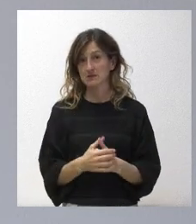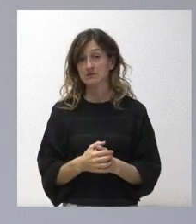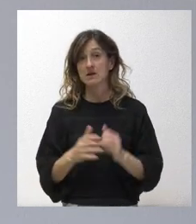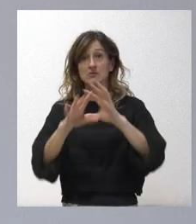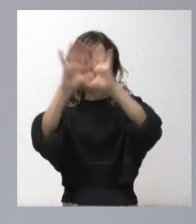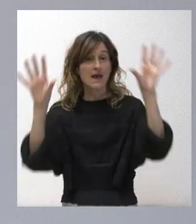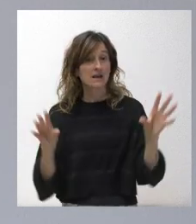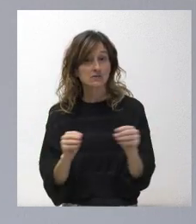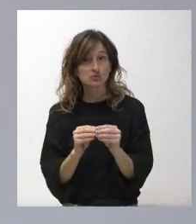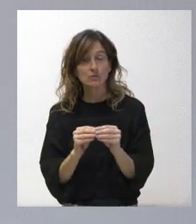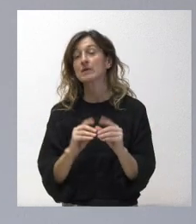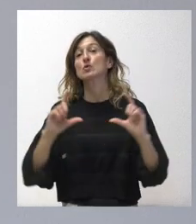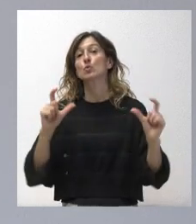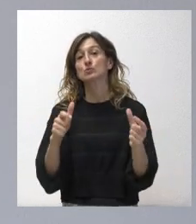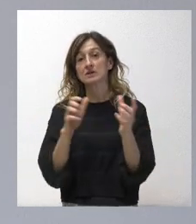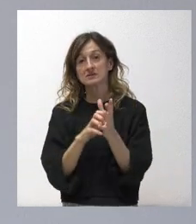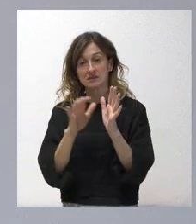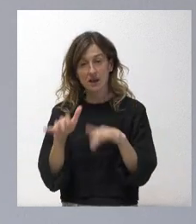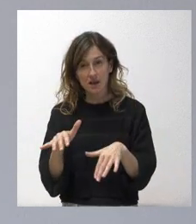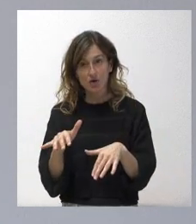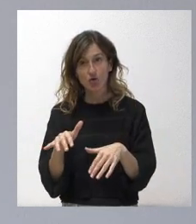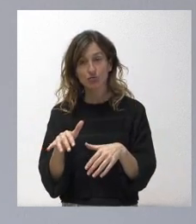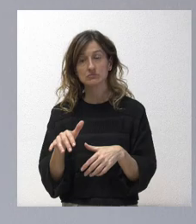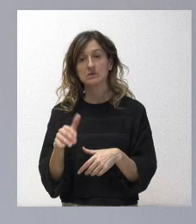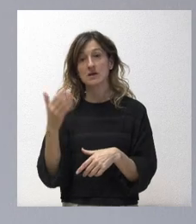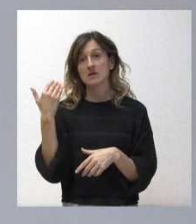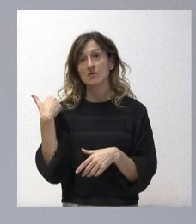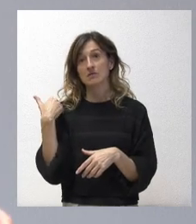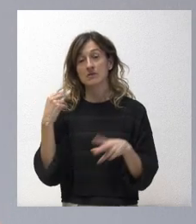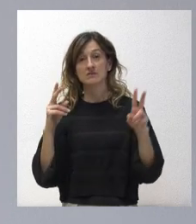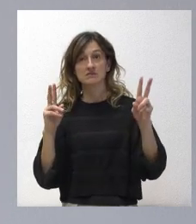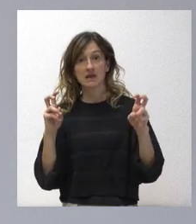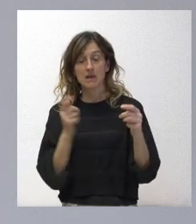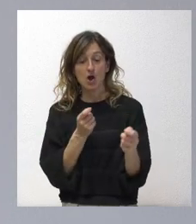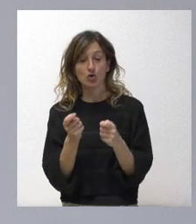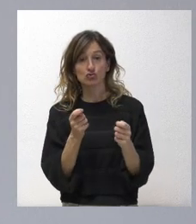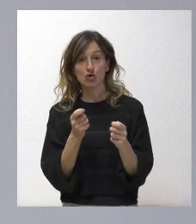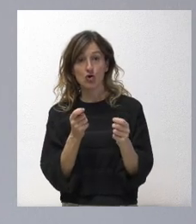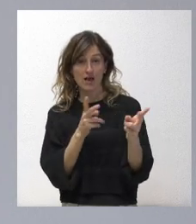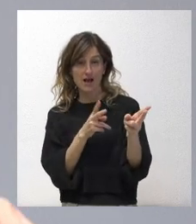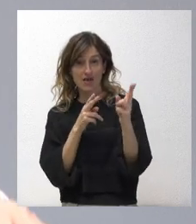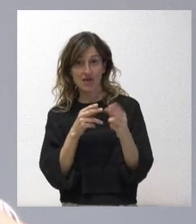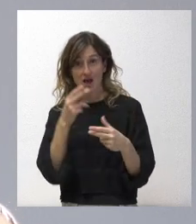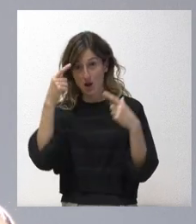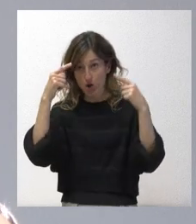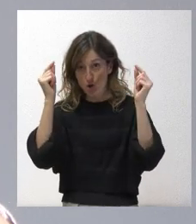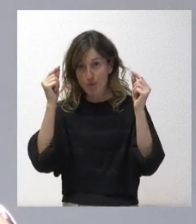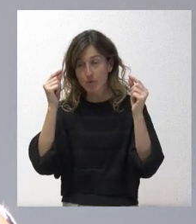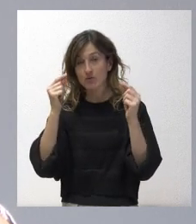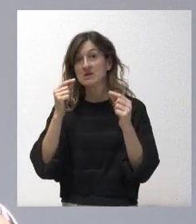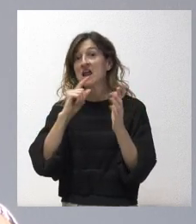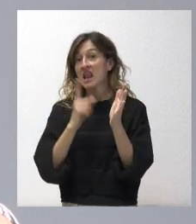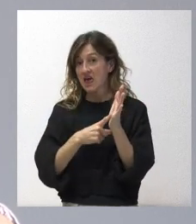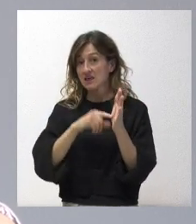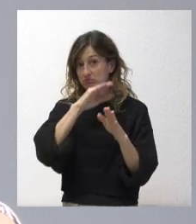es que la Junta de Castilla y León, cuando cazó o controló la caza del lobo, lo hacía jurídicamente legitimada